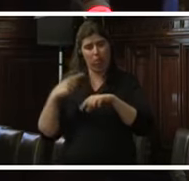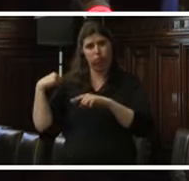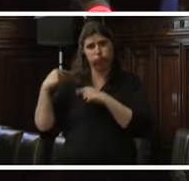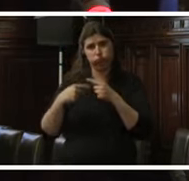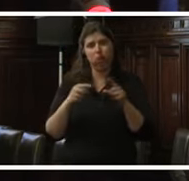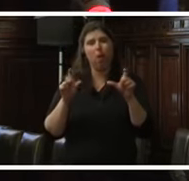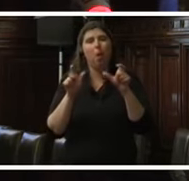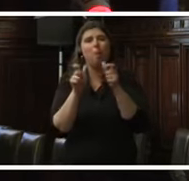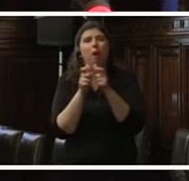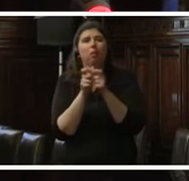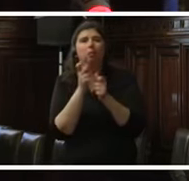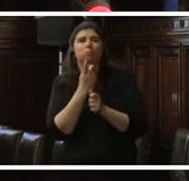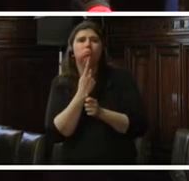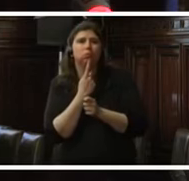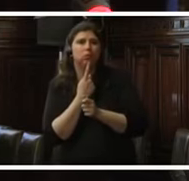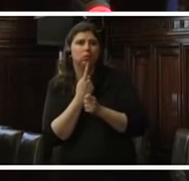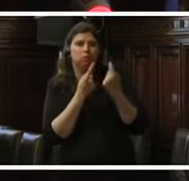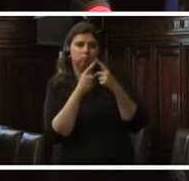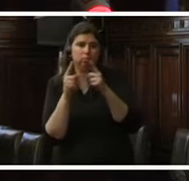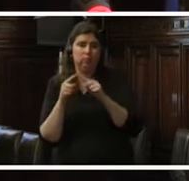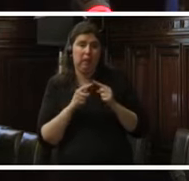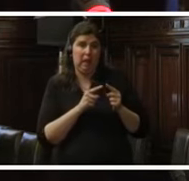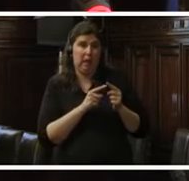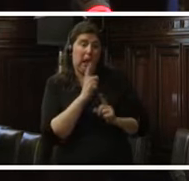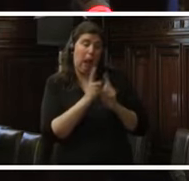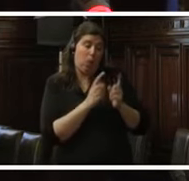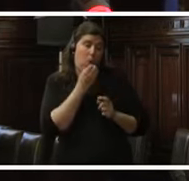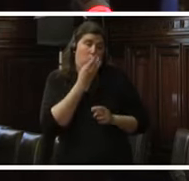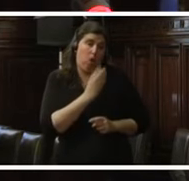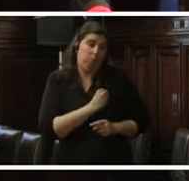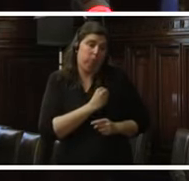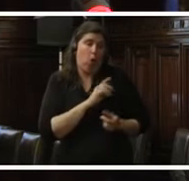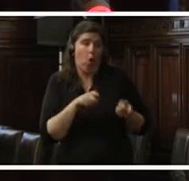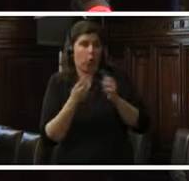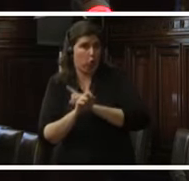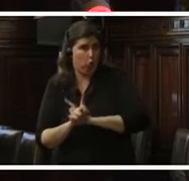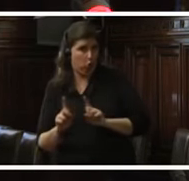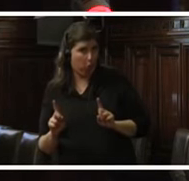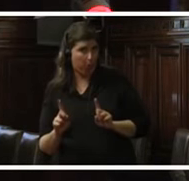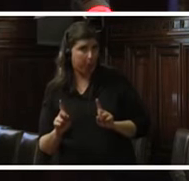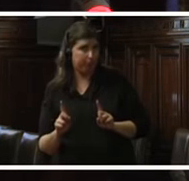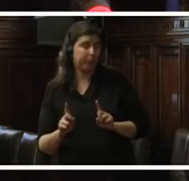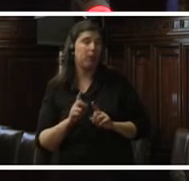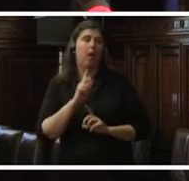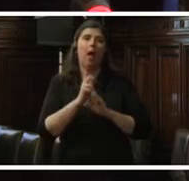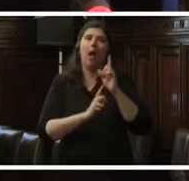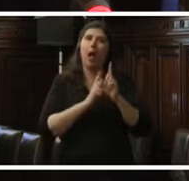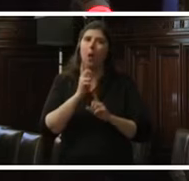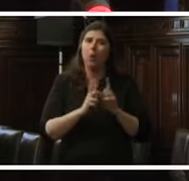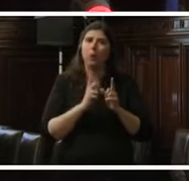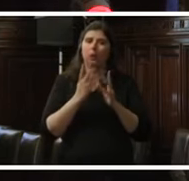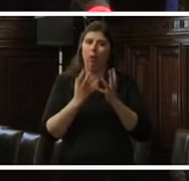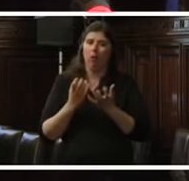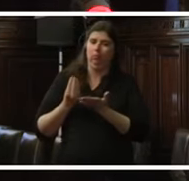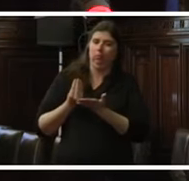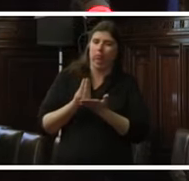políticos, bueno, y algunos, con buena fe, otros no, buscaban tener una presencia significativa en el